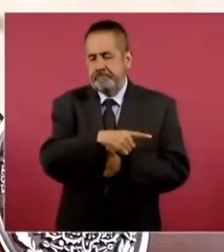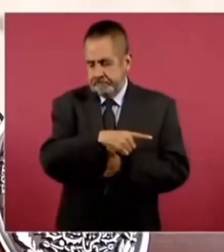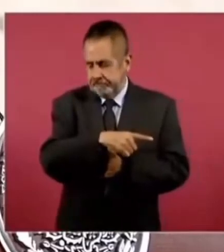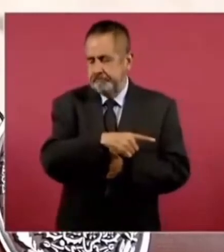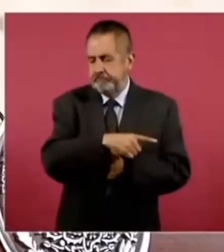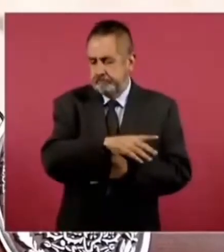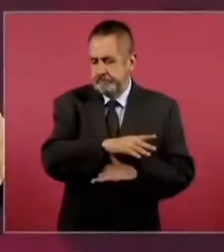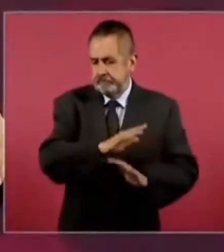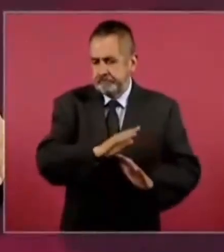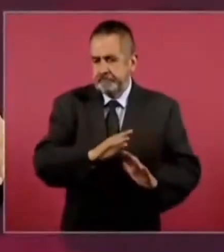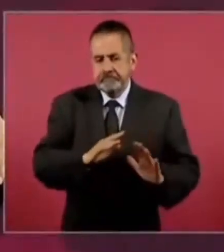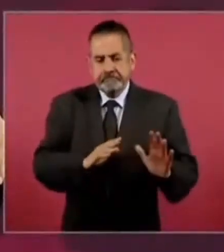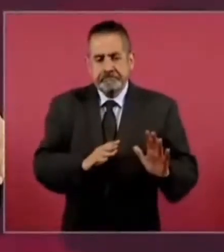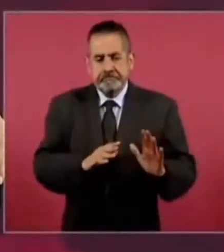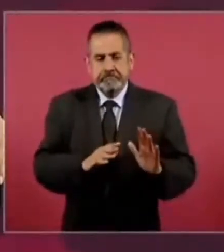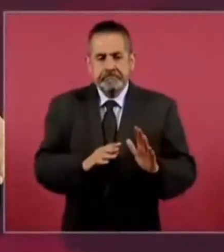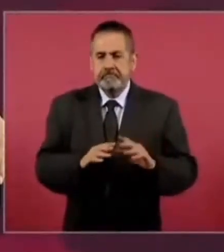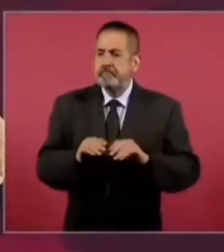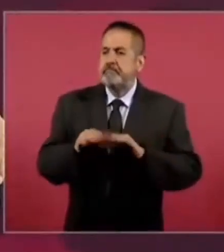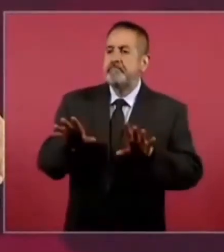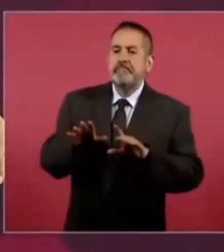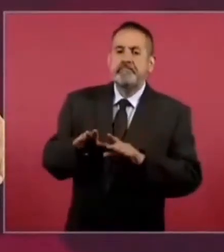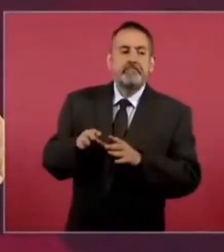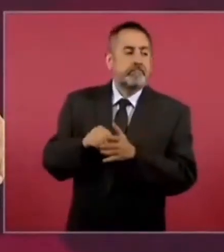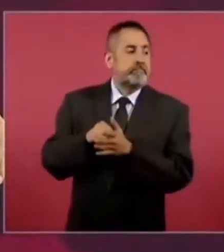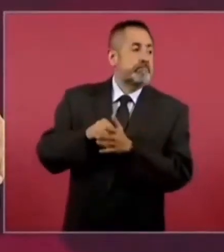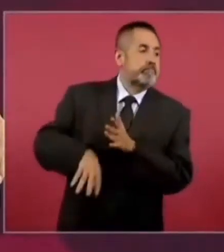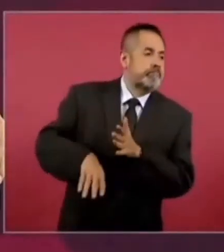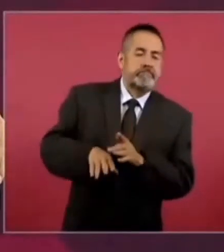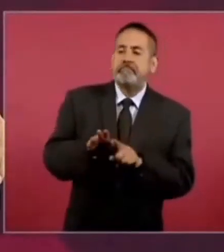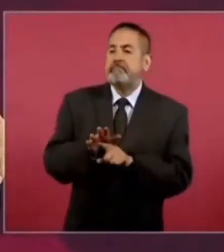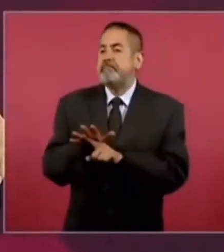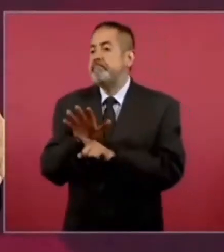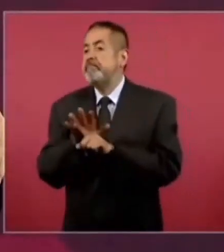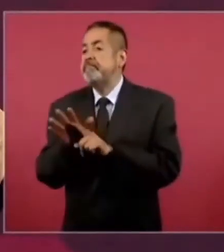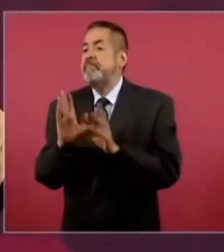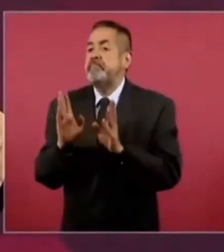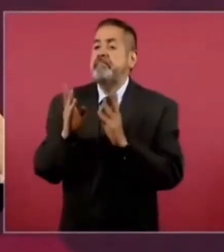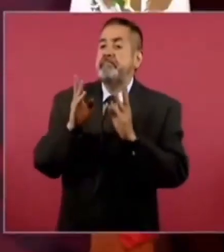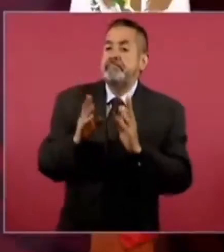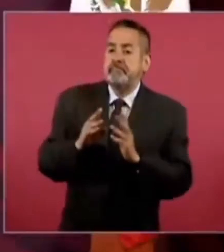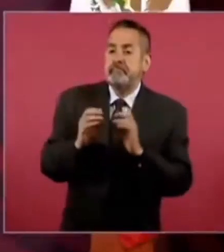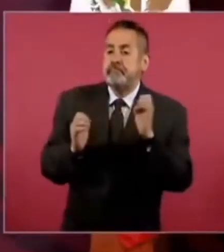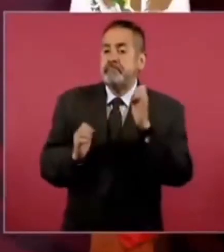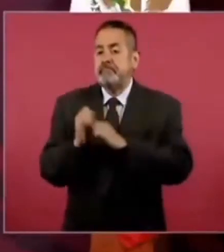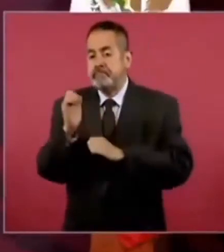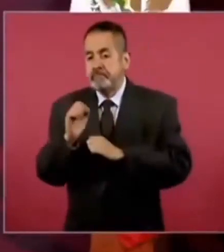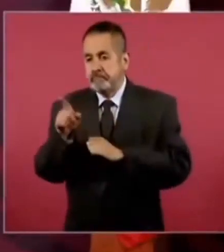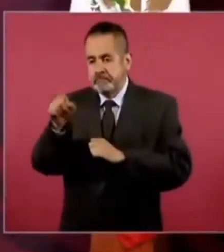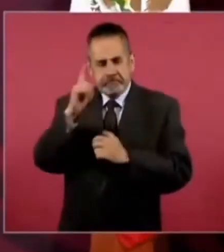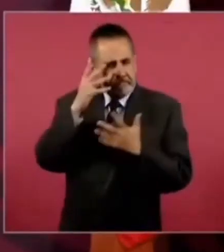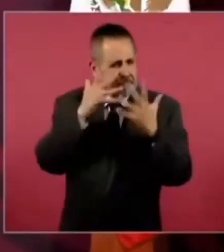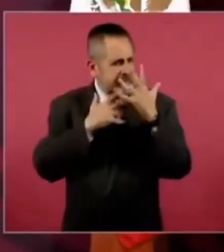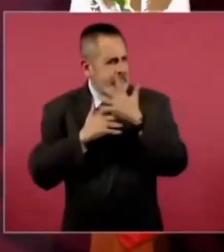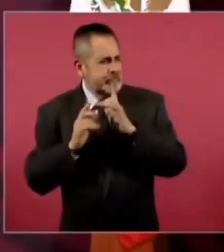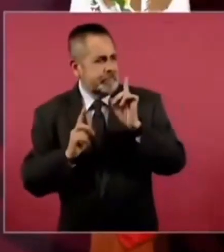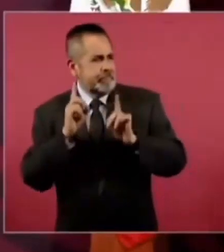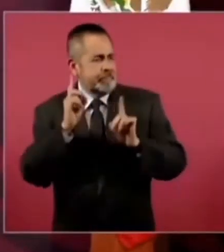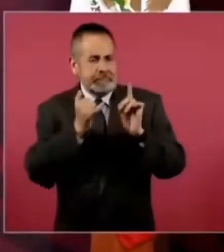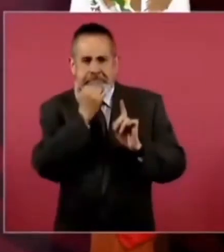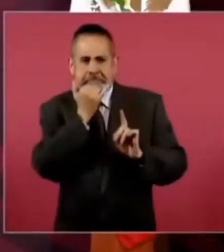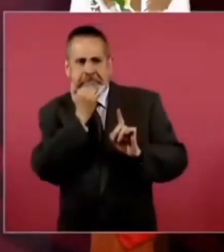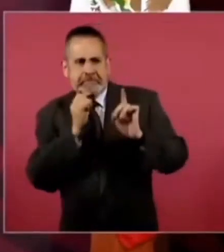Para siempre dejar la sospecha, ¿no?